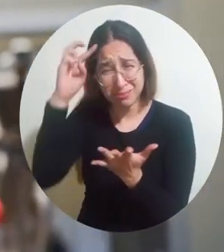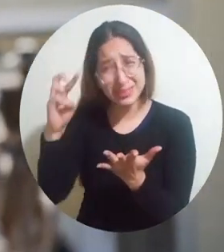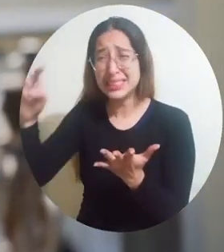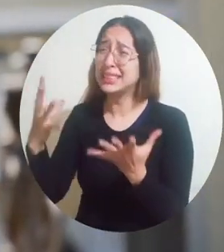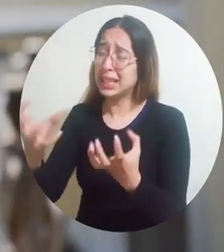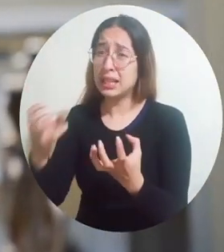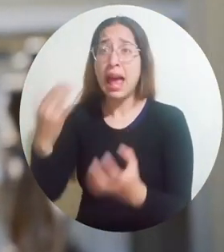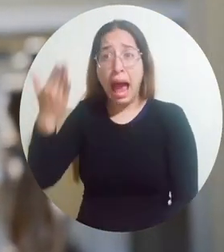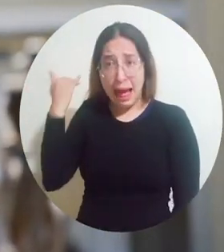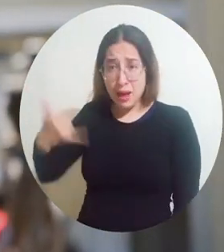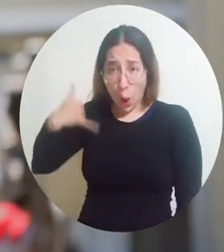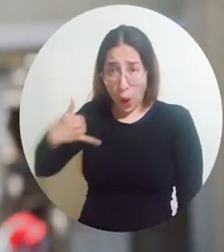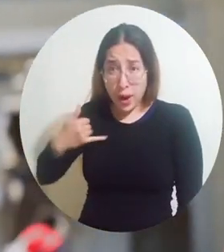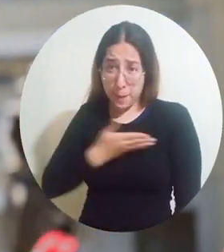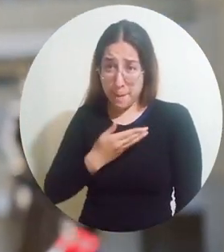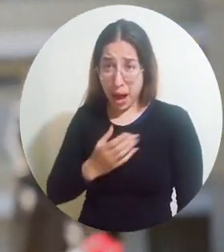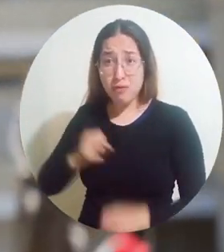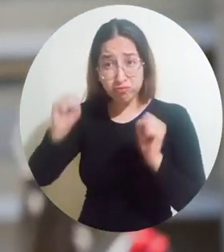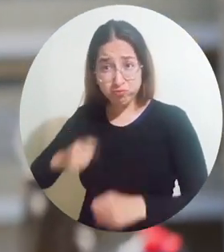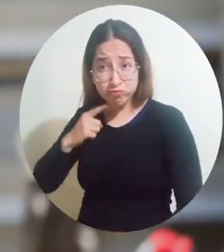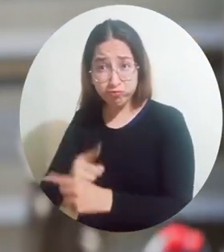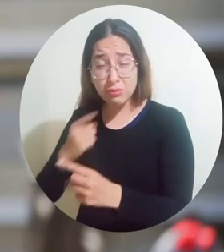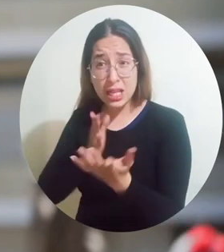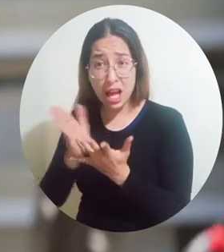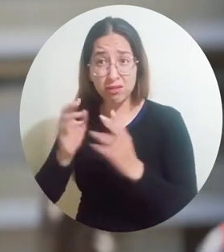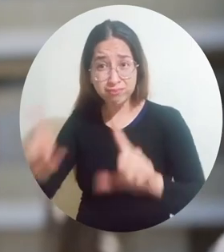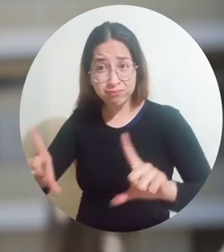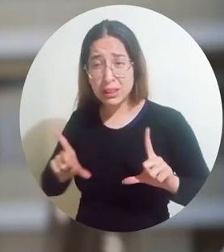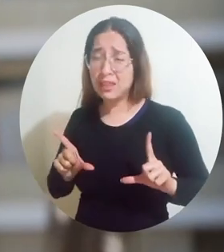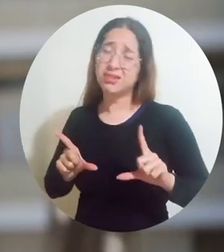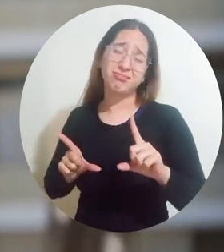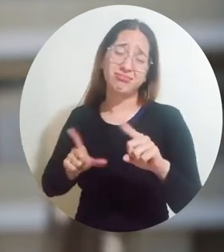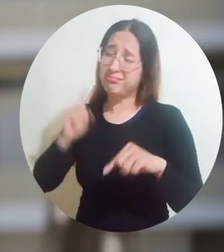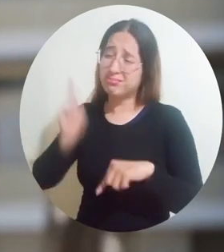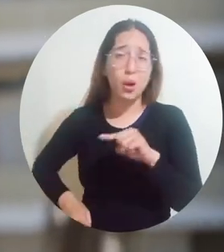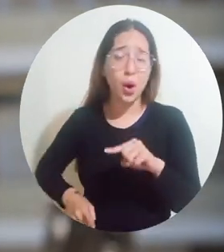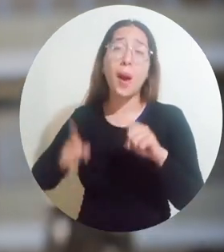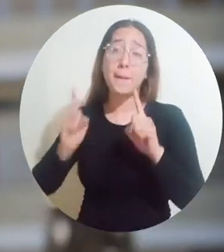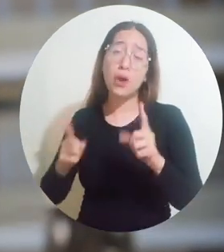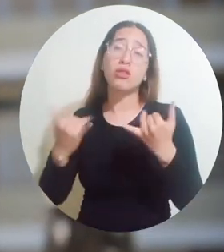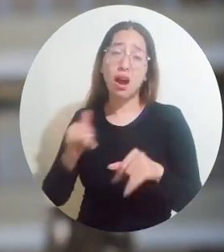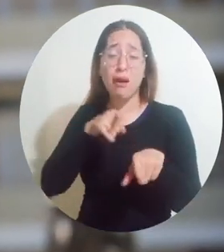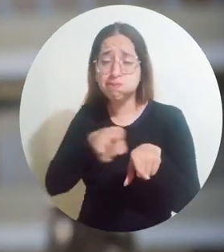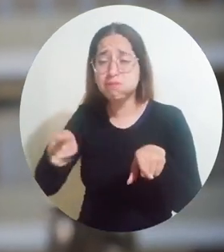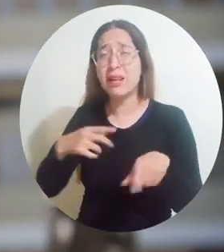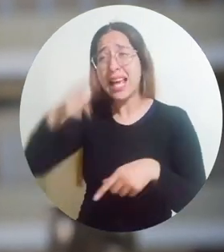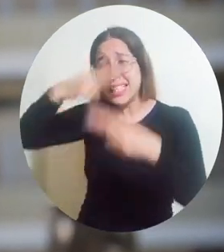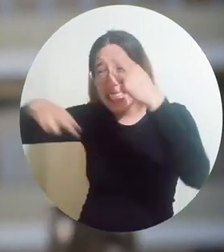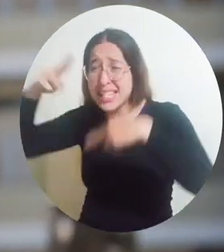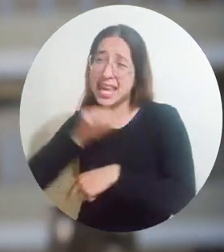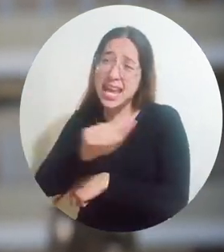hacer. Pero ya teniendo a sus hijas, trabajo, es foto, nunca dejó sus sueños.